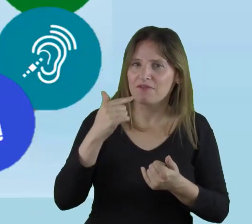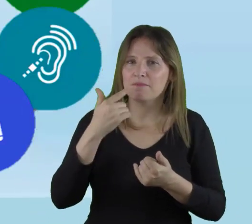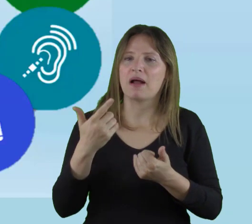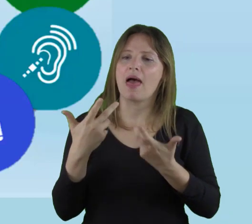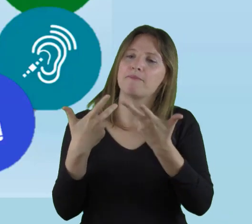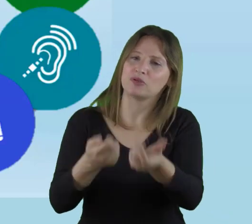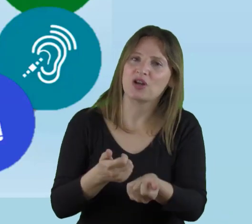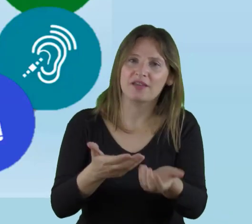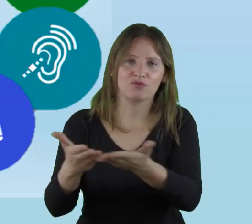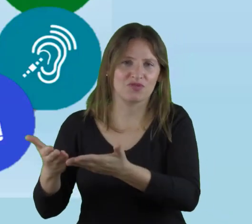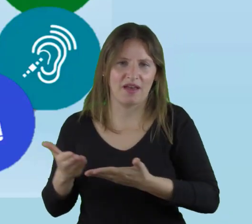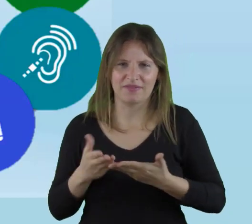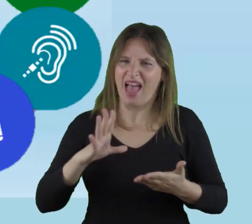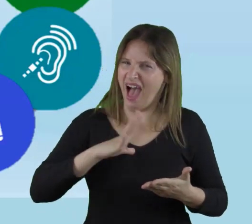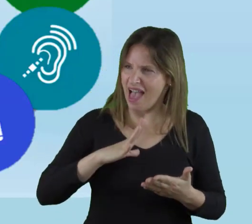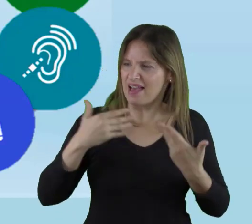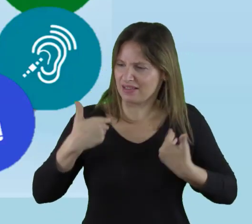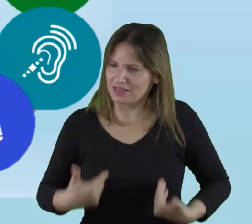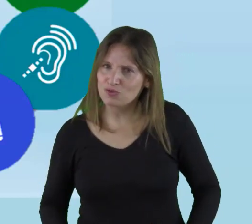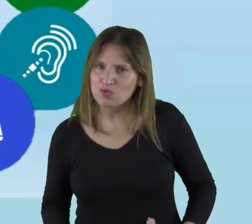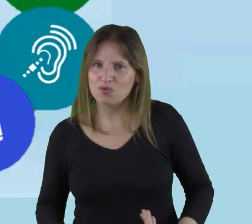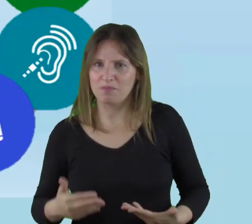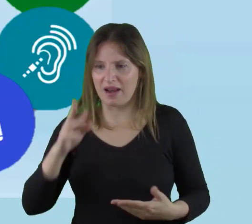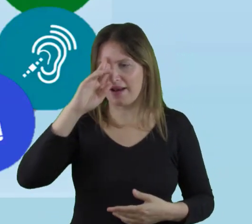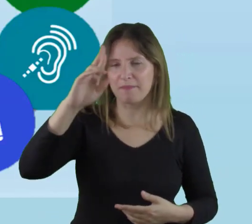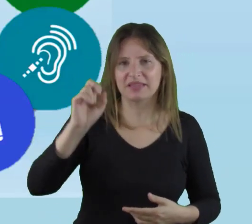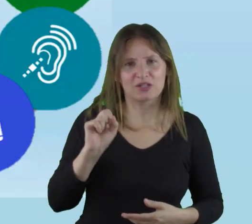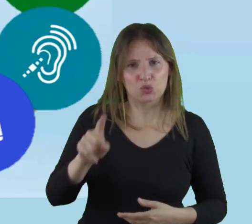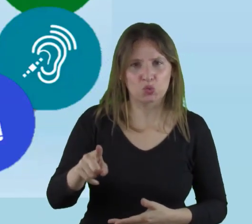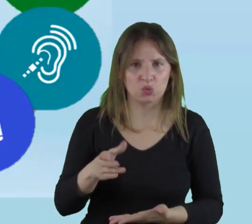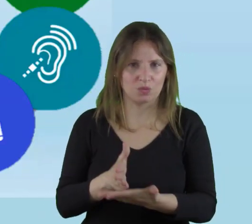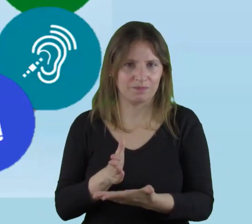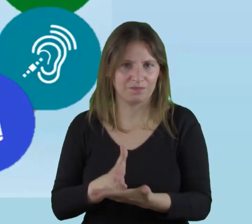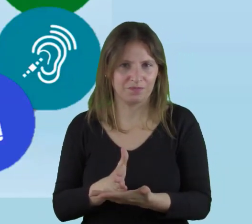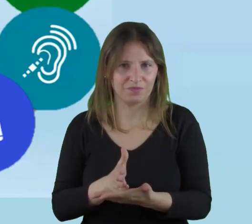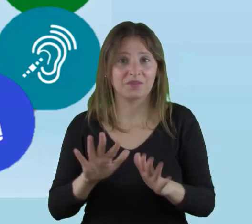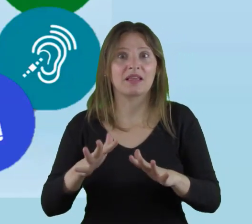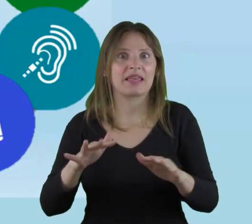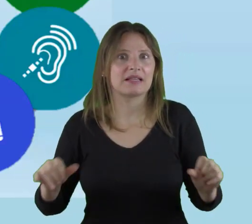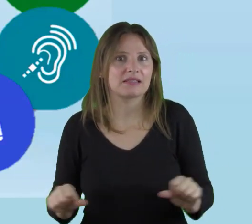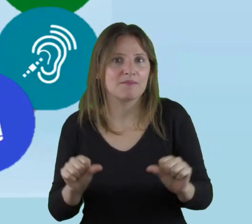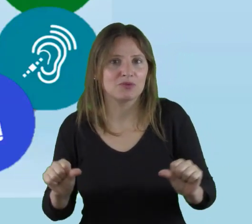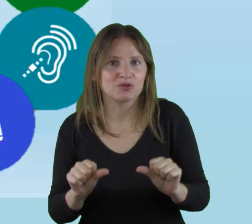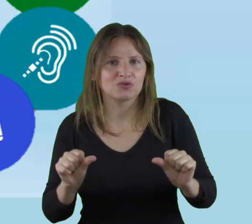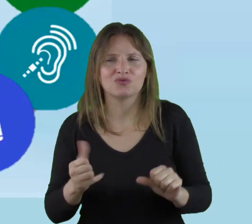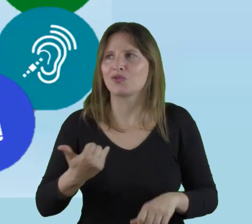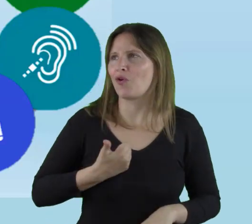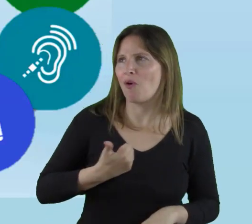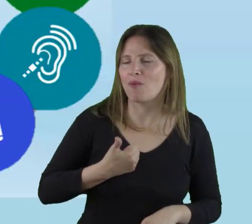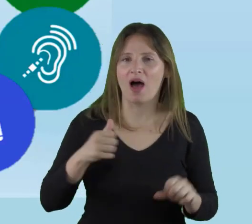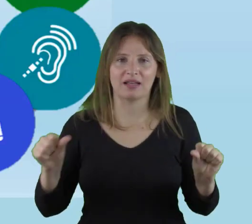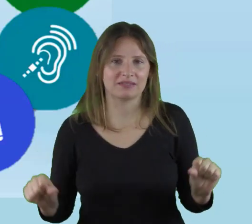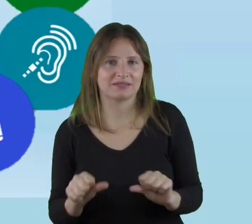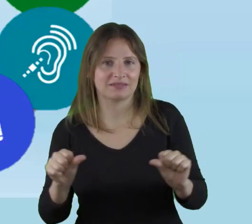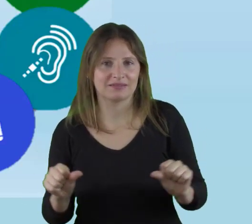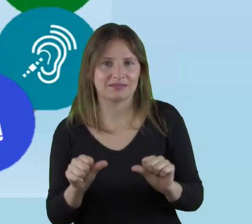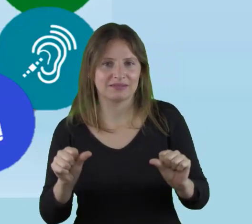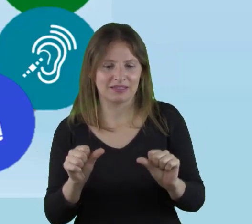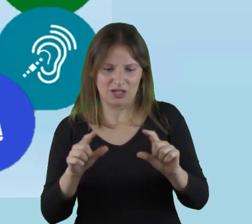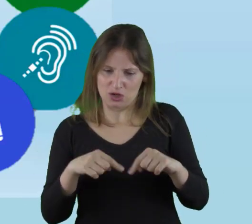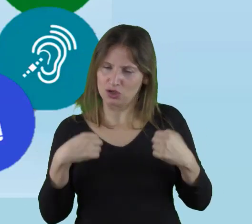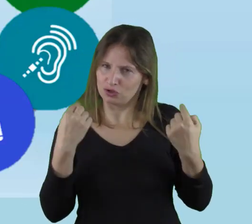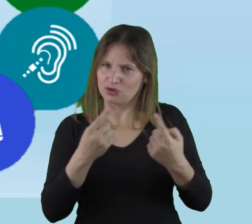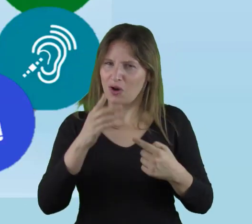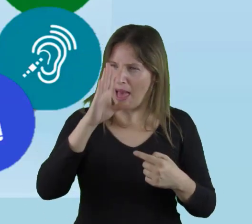estudiantes. Tenemos la actitud para respetar sus derechos. ¿Qué hacemos? ¿Cómo lo hacemos?